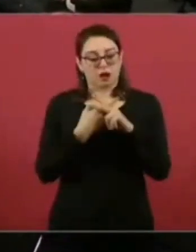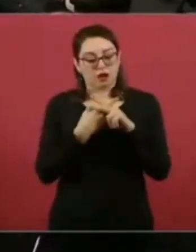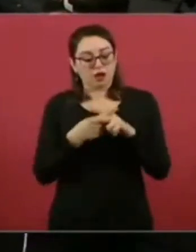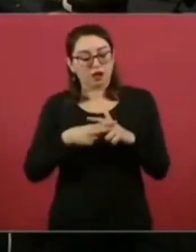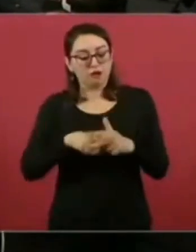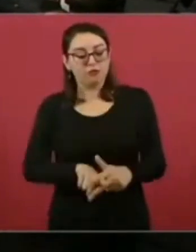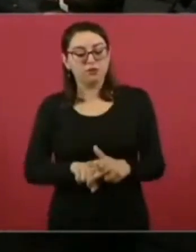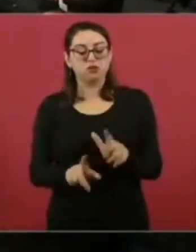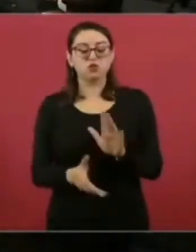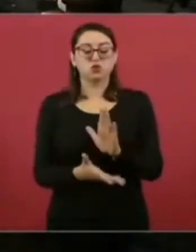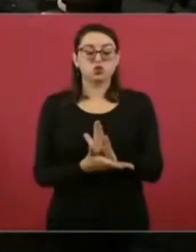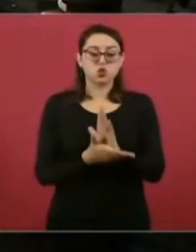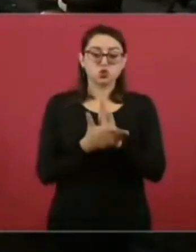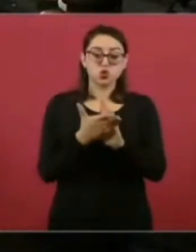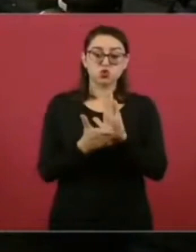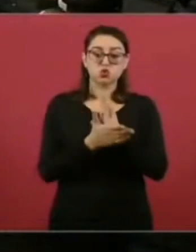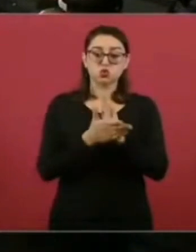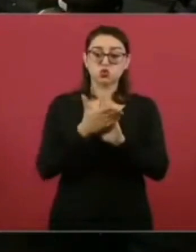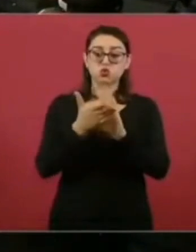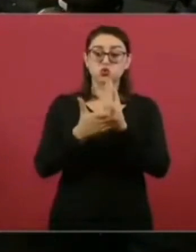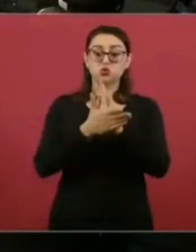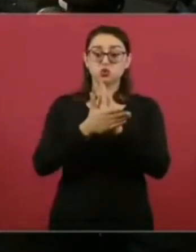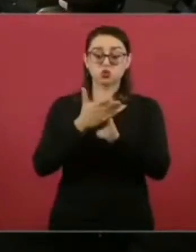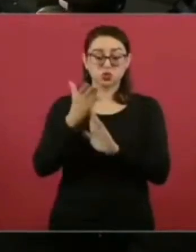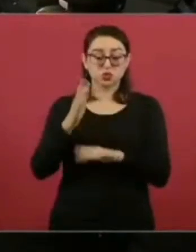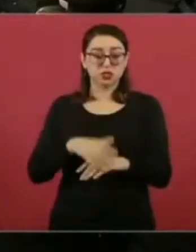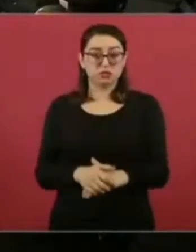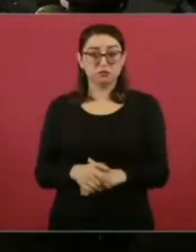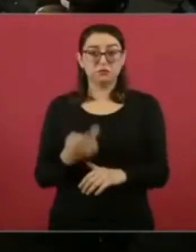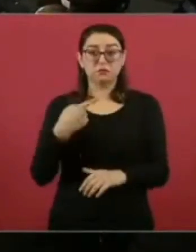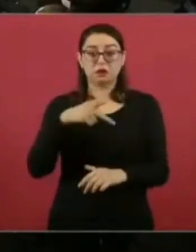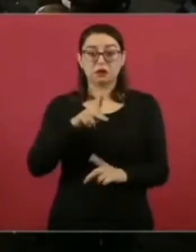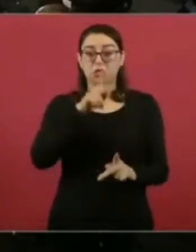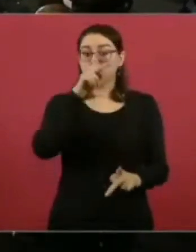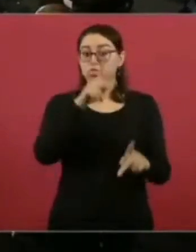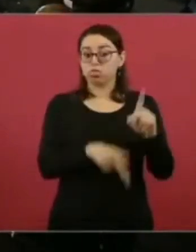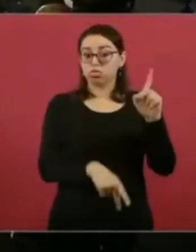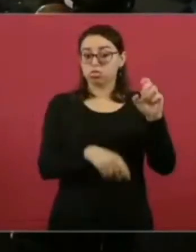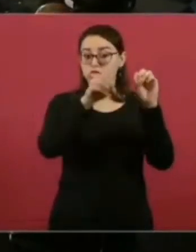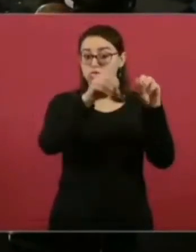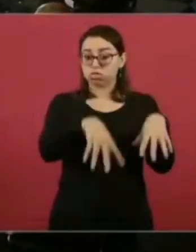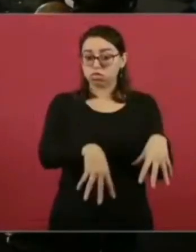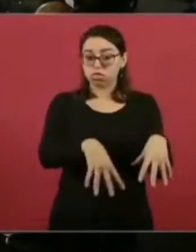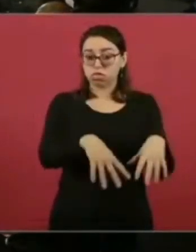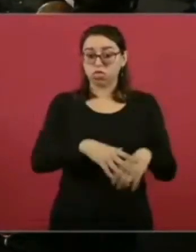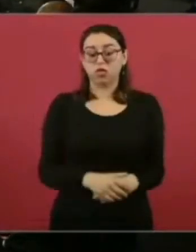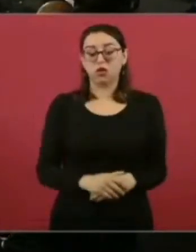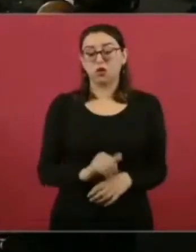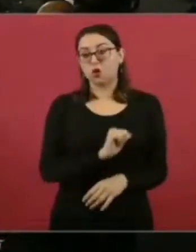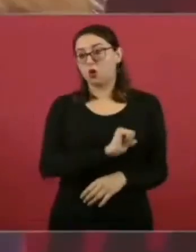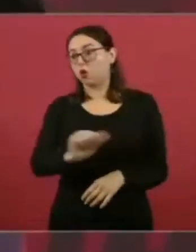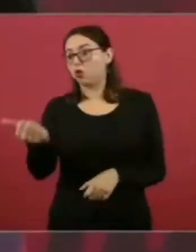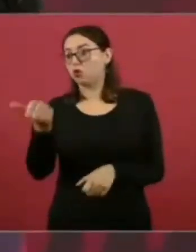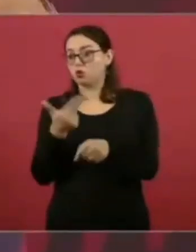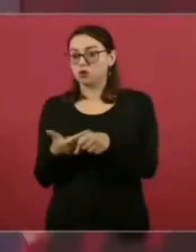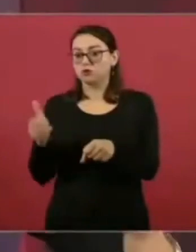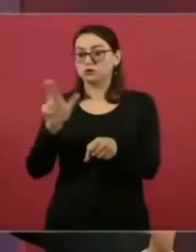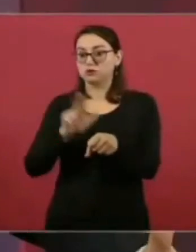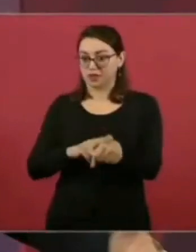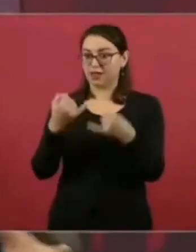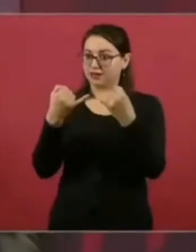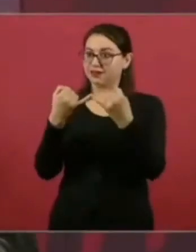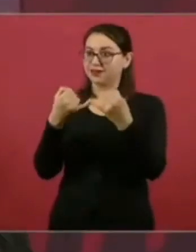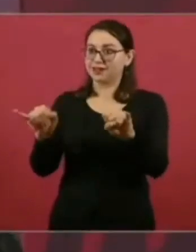hasta los habían inaugurado, pero nada más eran las